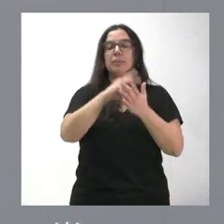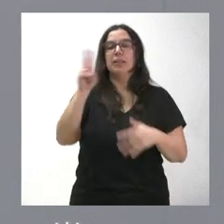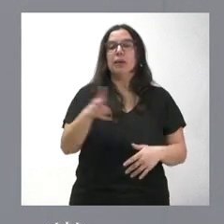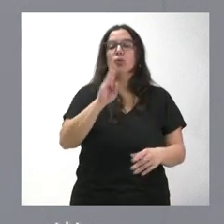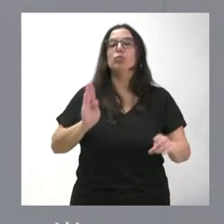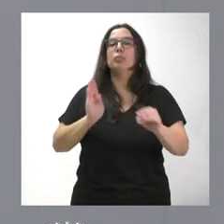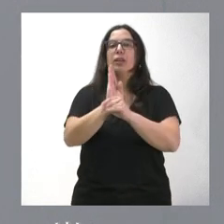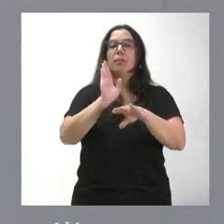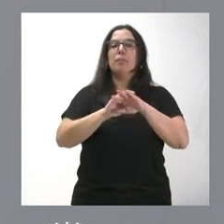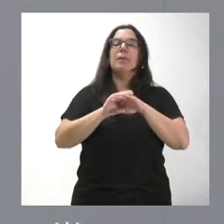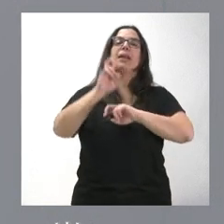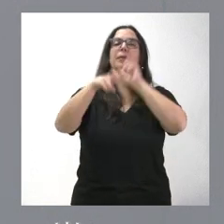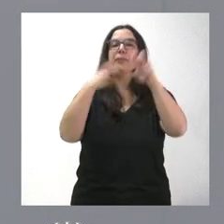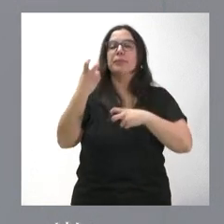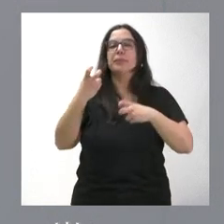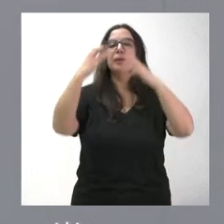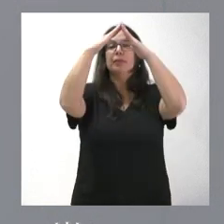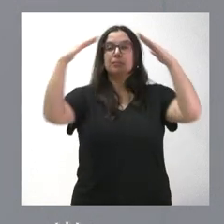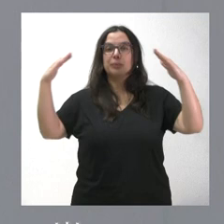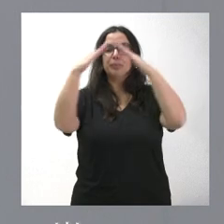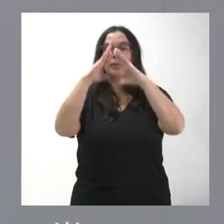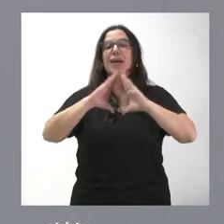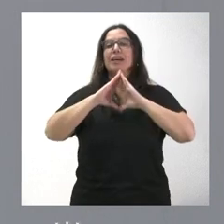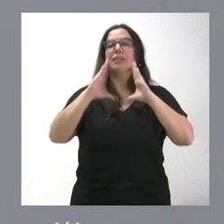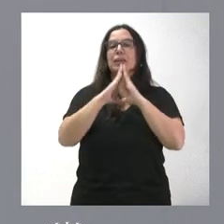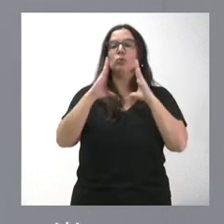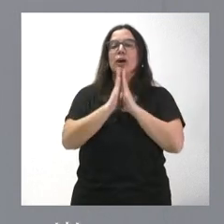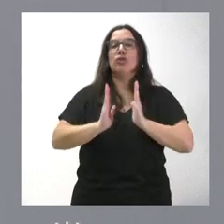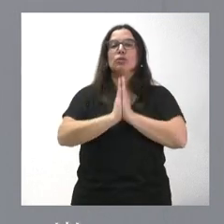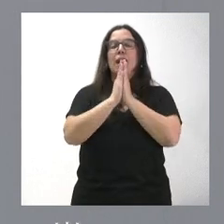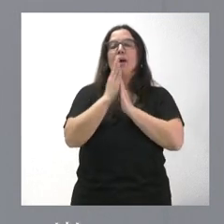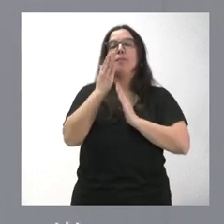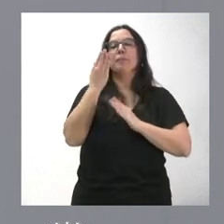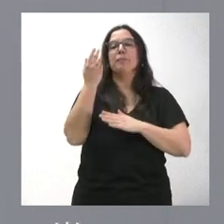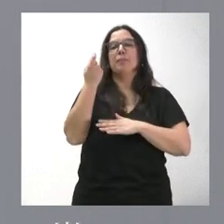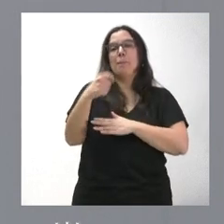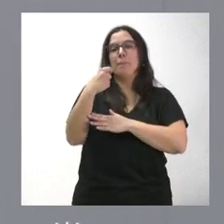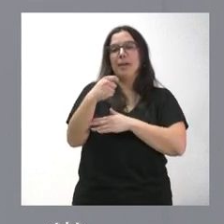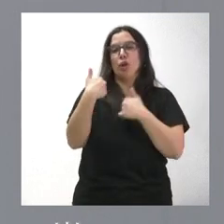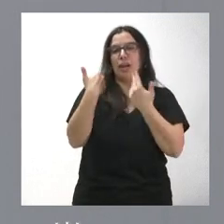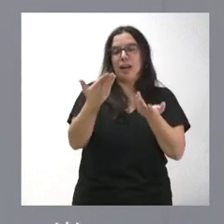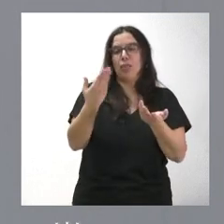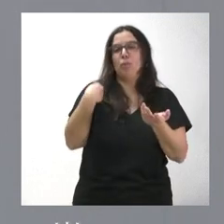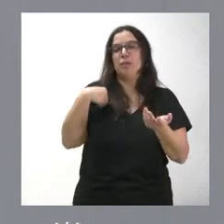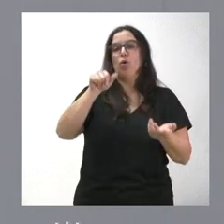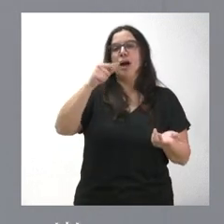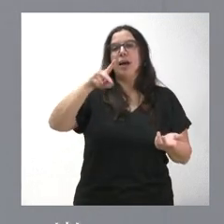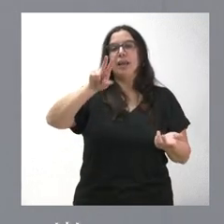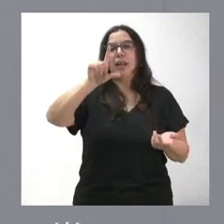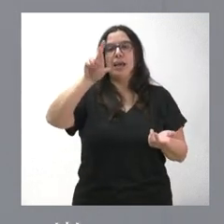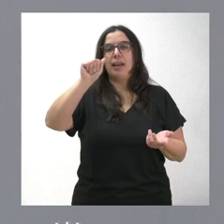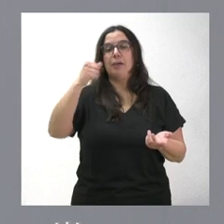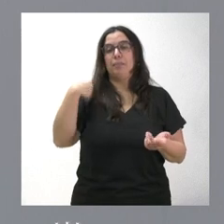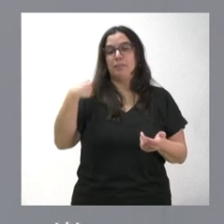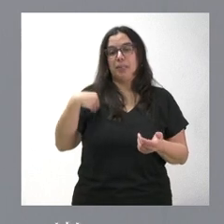subvención para la rehabilitación de las cubiertas del santuario de San Pedro regalado en la Aguilera, es donde están los restos